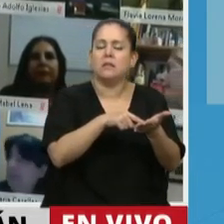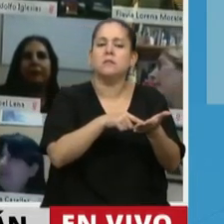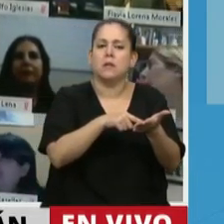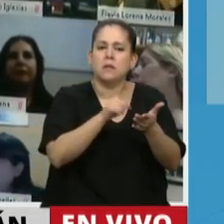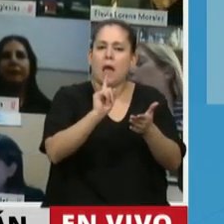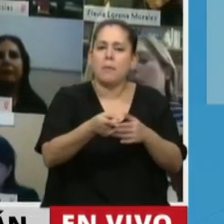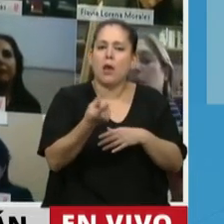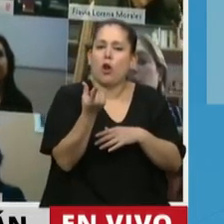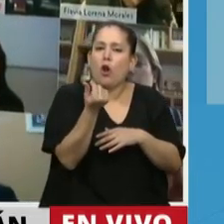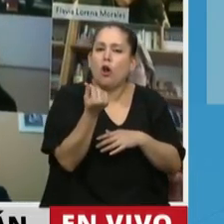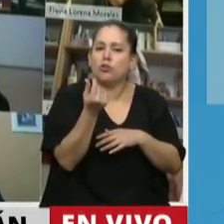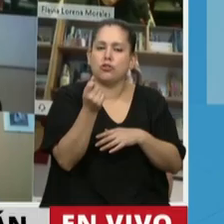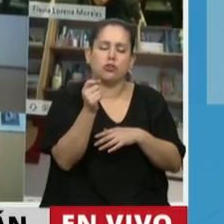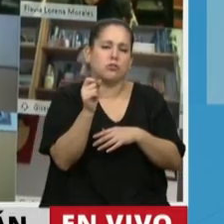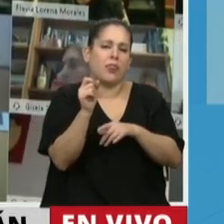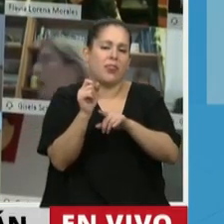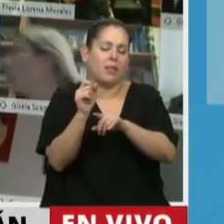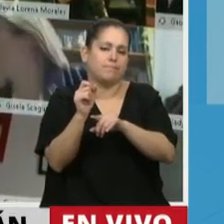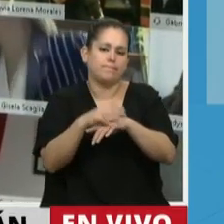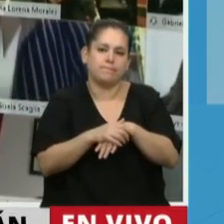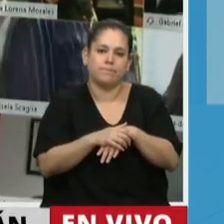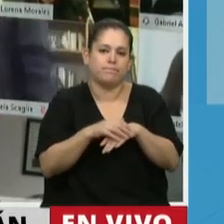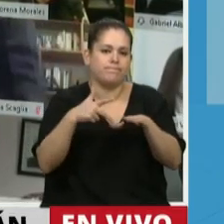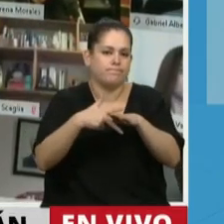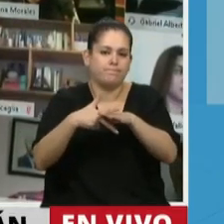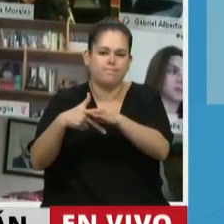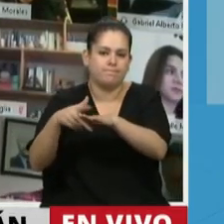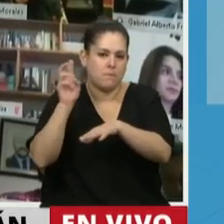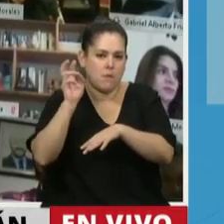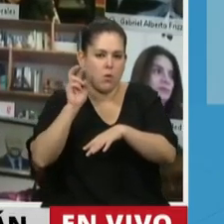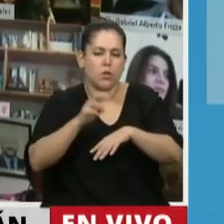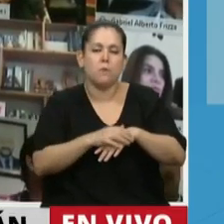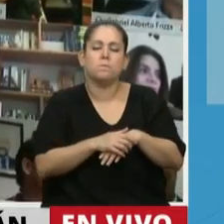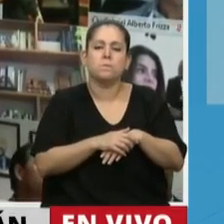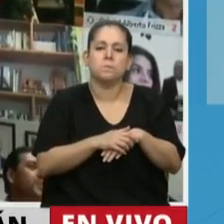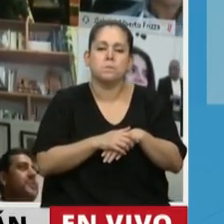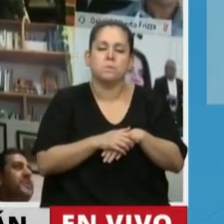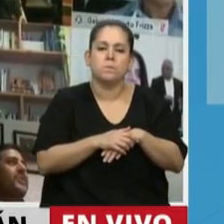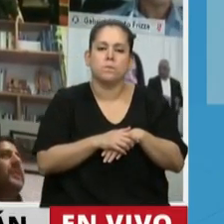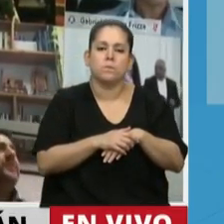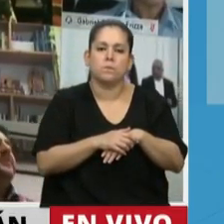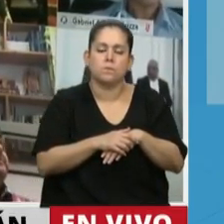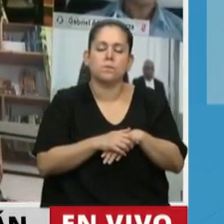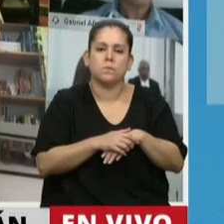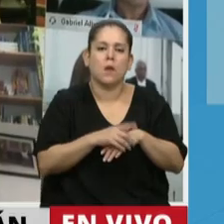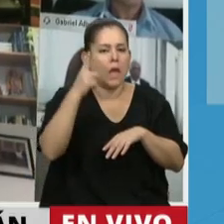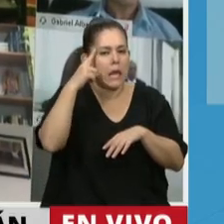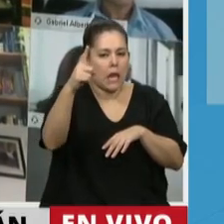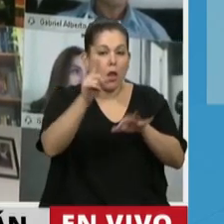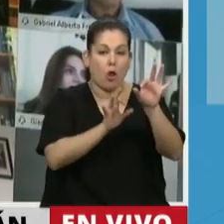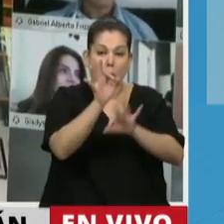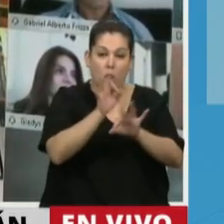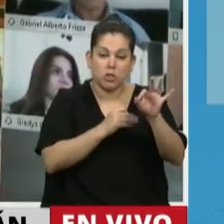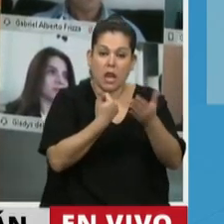costos, la seguridad y la eficiencia. Creo que es un proyecto de múltiples características